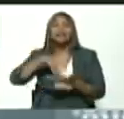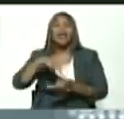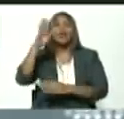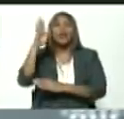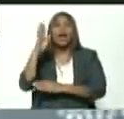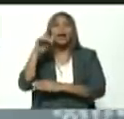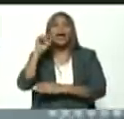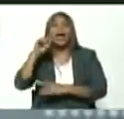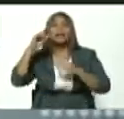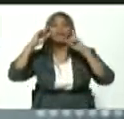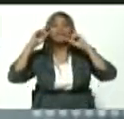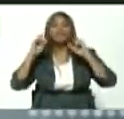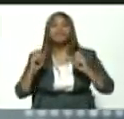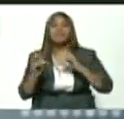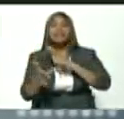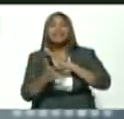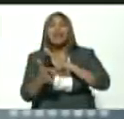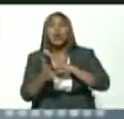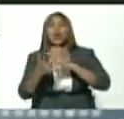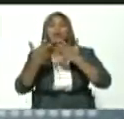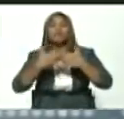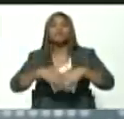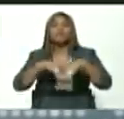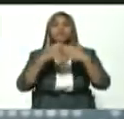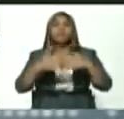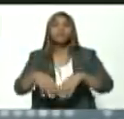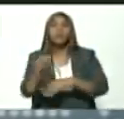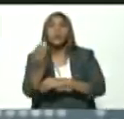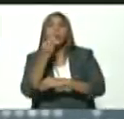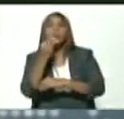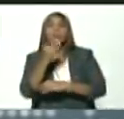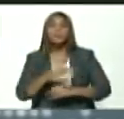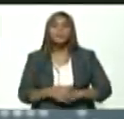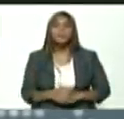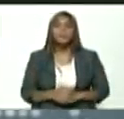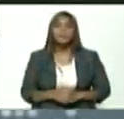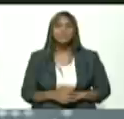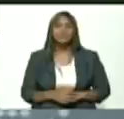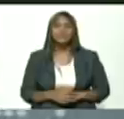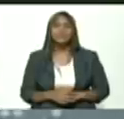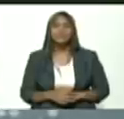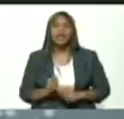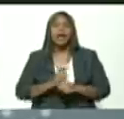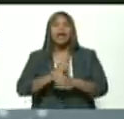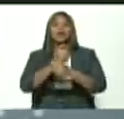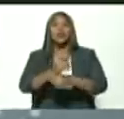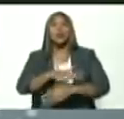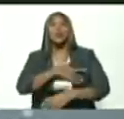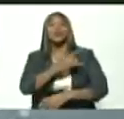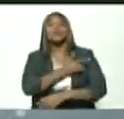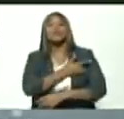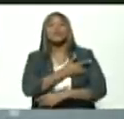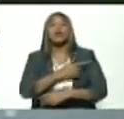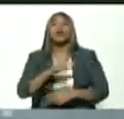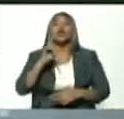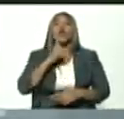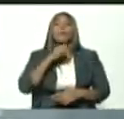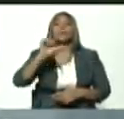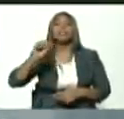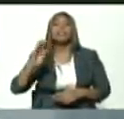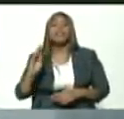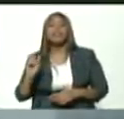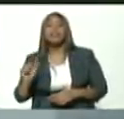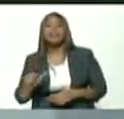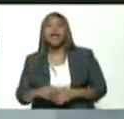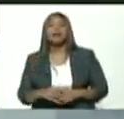técnico en tecnología de la producción agroalimentaria egresada de la Universidad Sebastián Francisco de